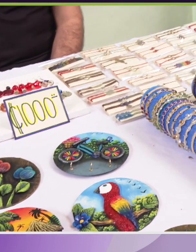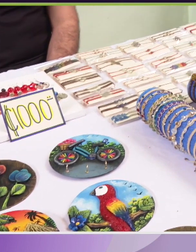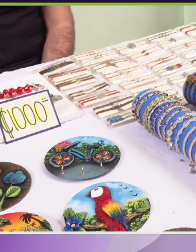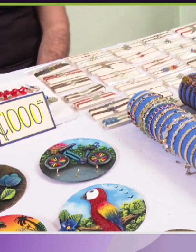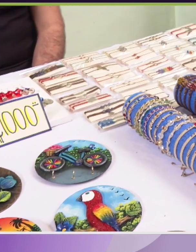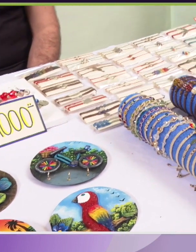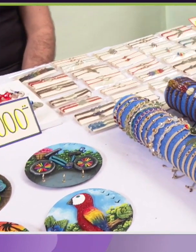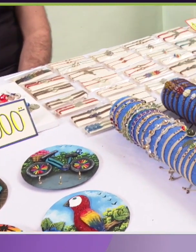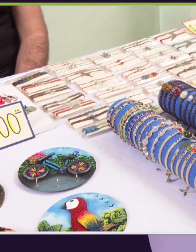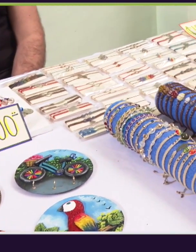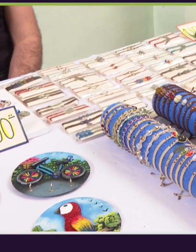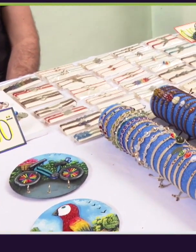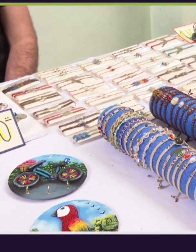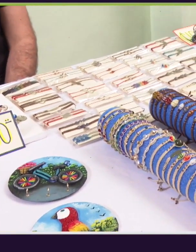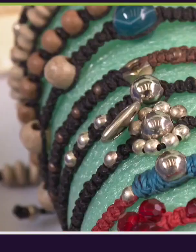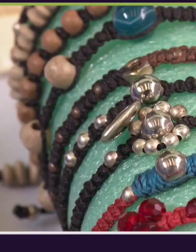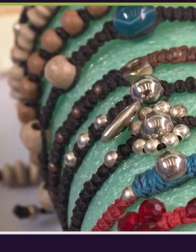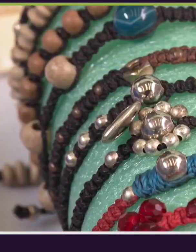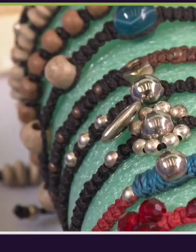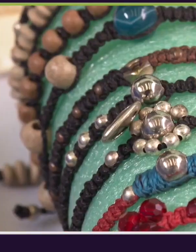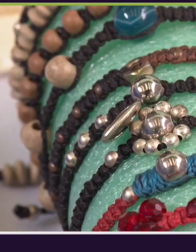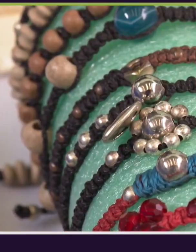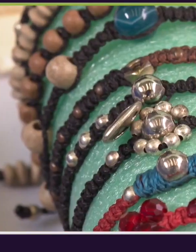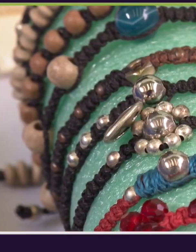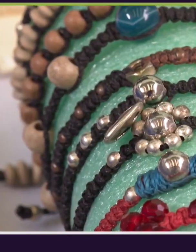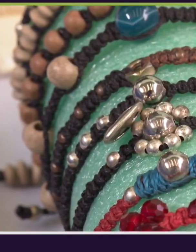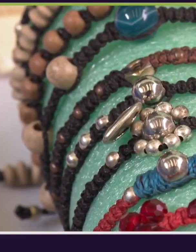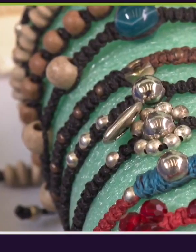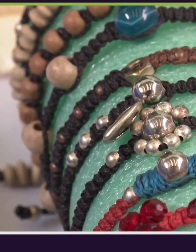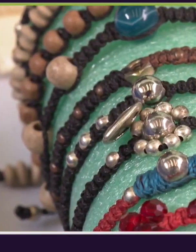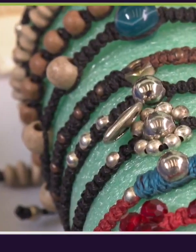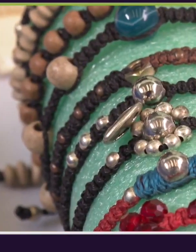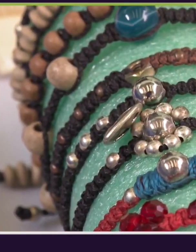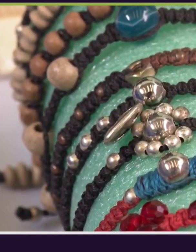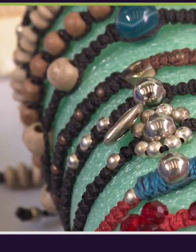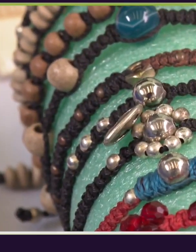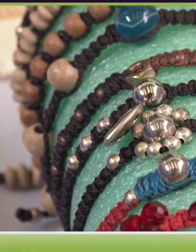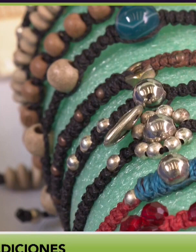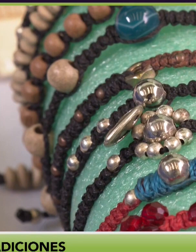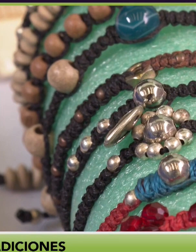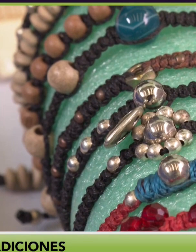tipo de artesanías como las que están acá. Las he hecho yo. Es parte de mi trabajo.